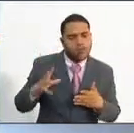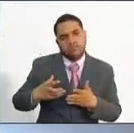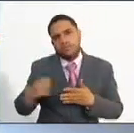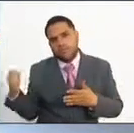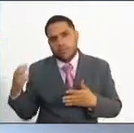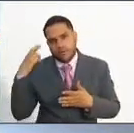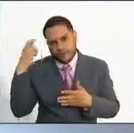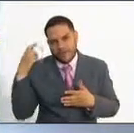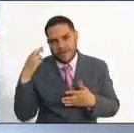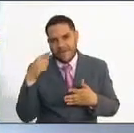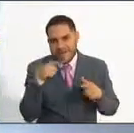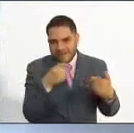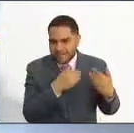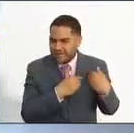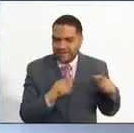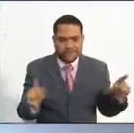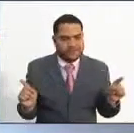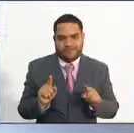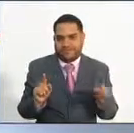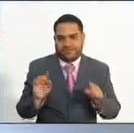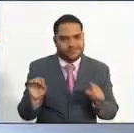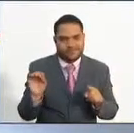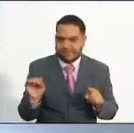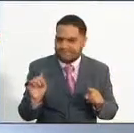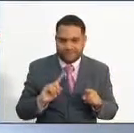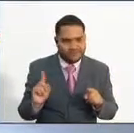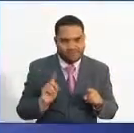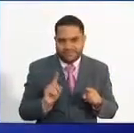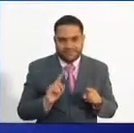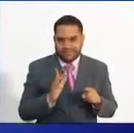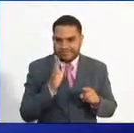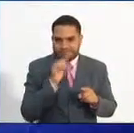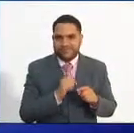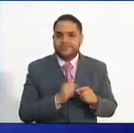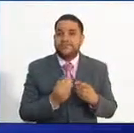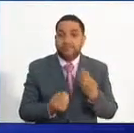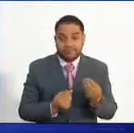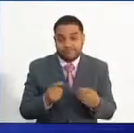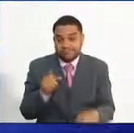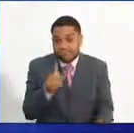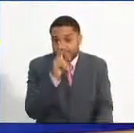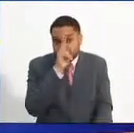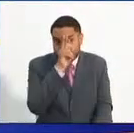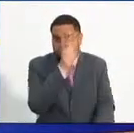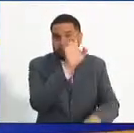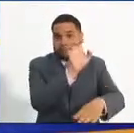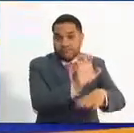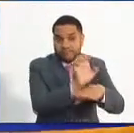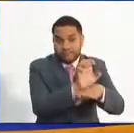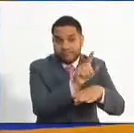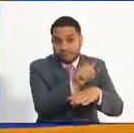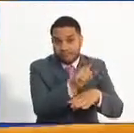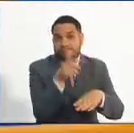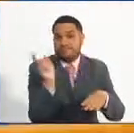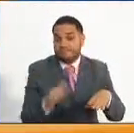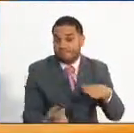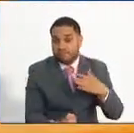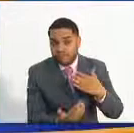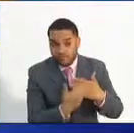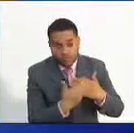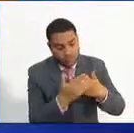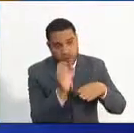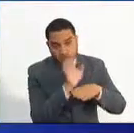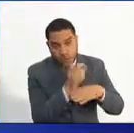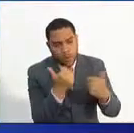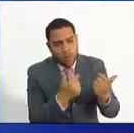determinados títulos profesionales y eso está completamente fuera de nuestro alcance. Nosotros tenemos que respetar muy cuidadosamente lo que la entidad